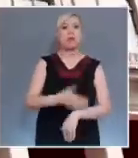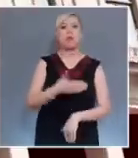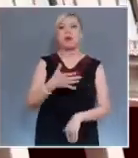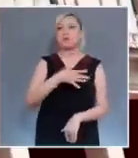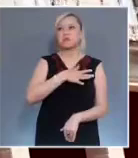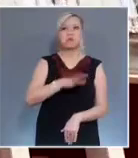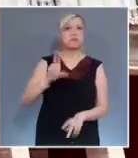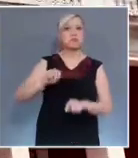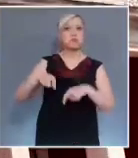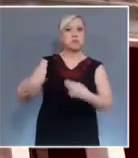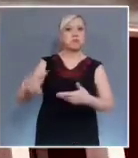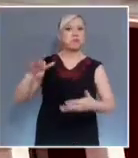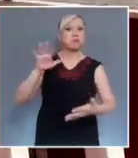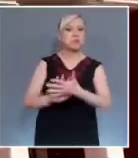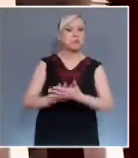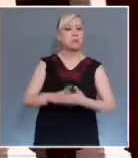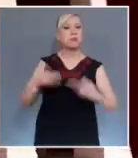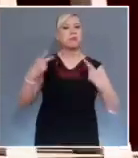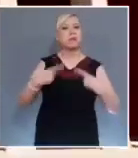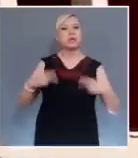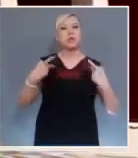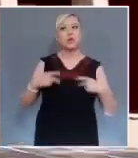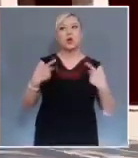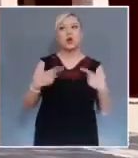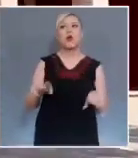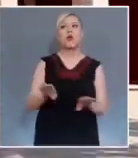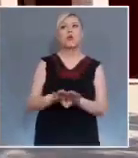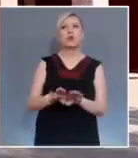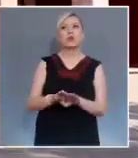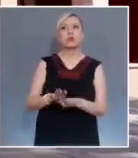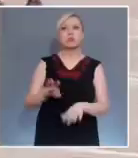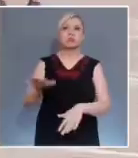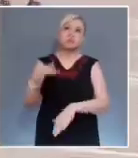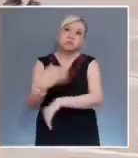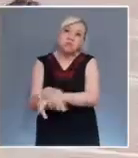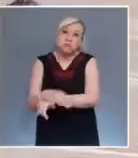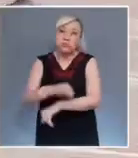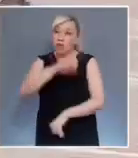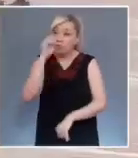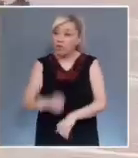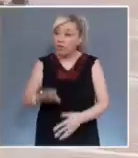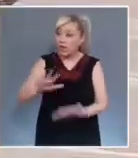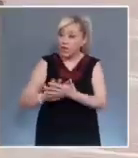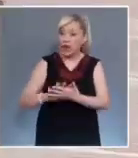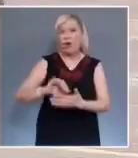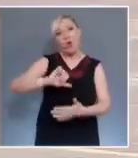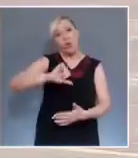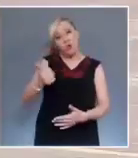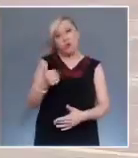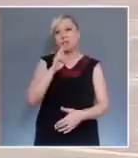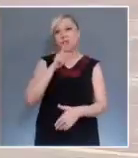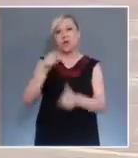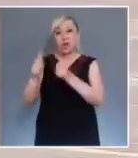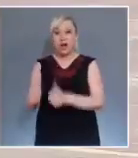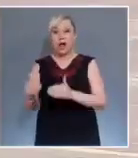condenadas por delitos que ameritan prisión preventiva oficiosa. Poder Informativo, Mario López Peña.